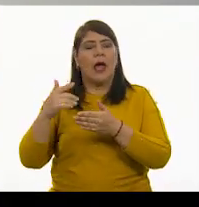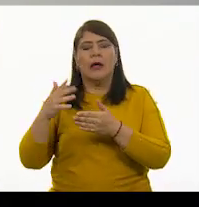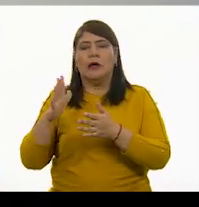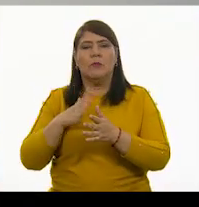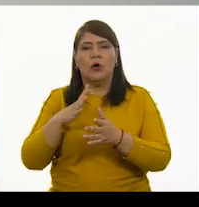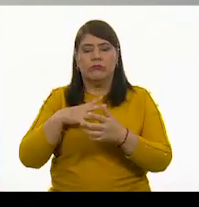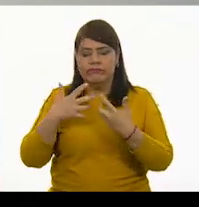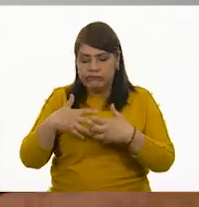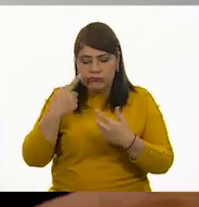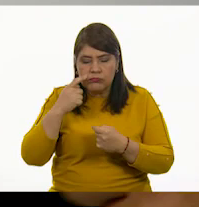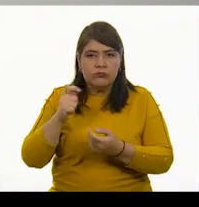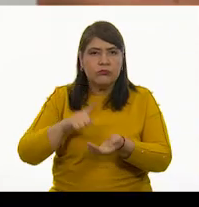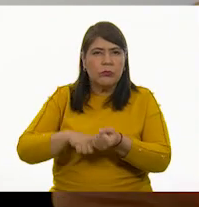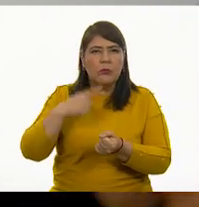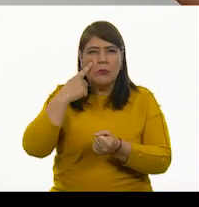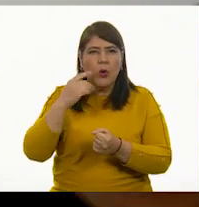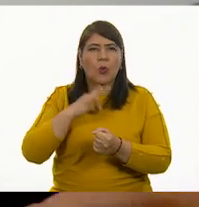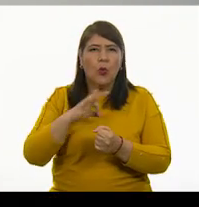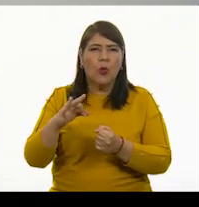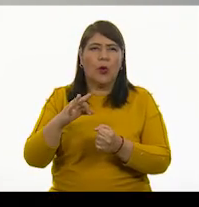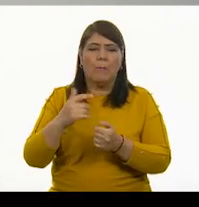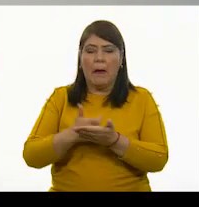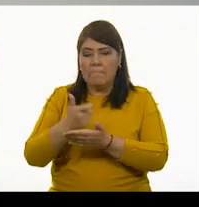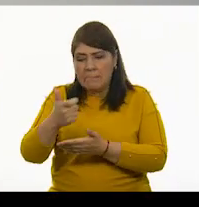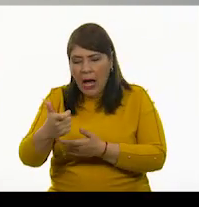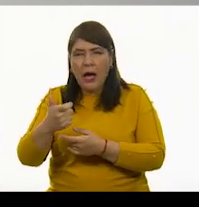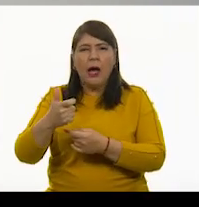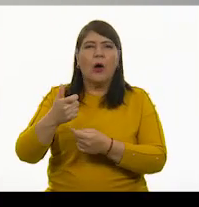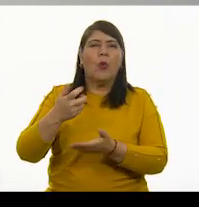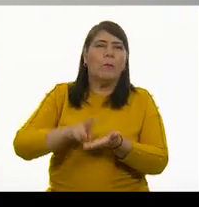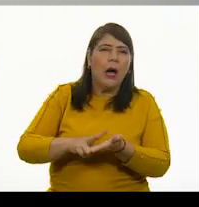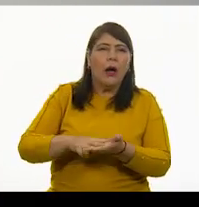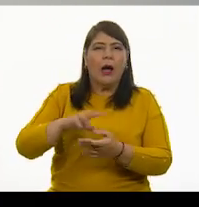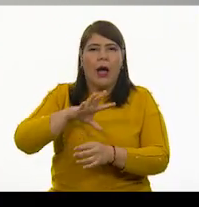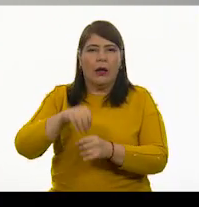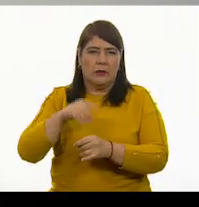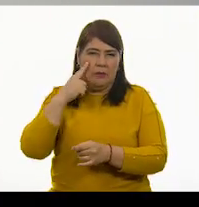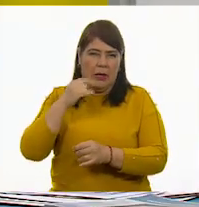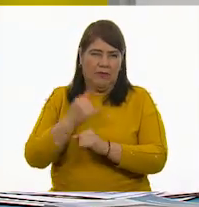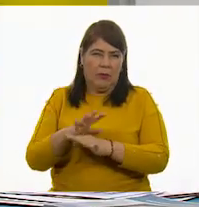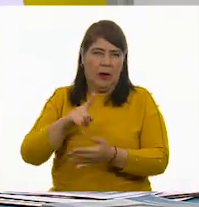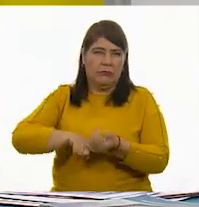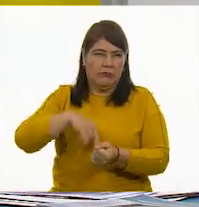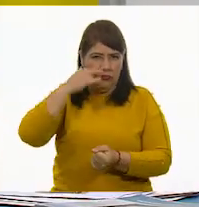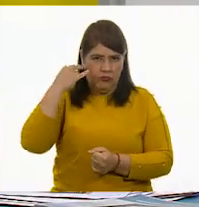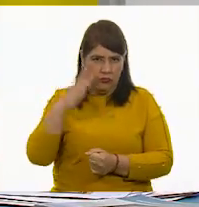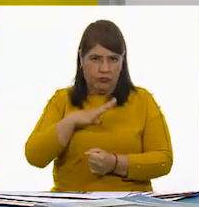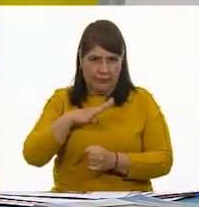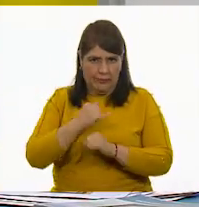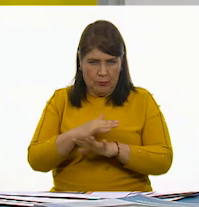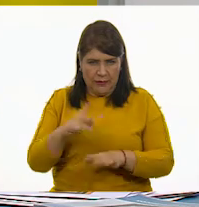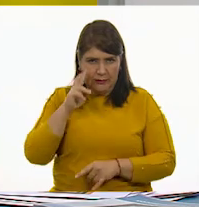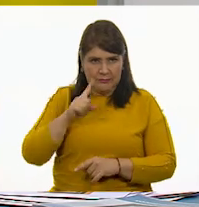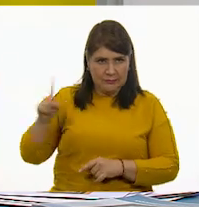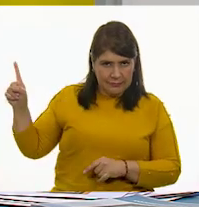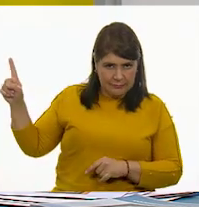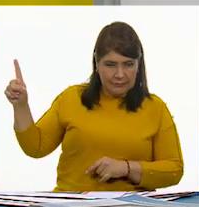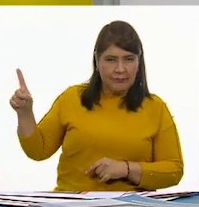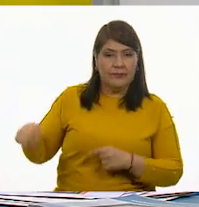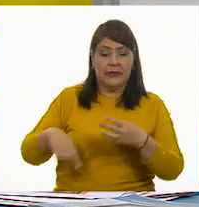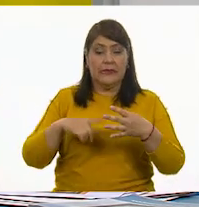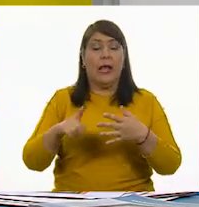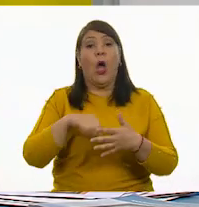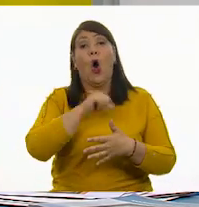en el momento del pago, inclusive, ¿no? Muy bien. Esa es otra de las etiquetas. El